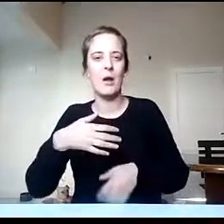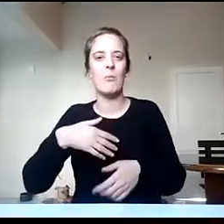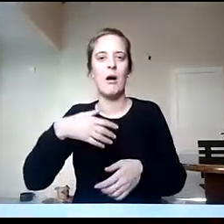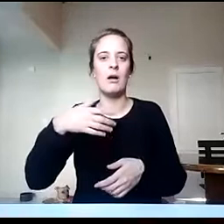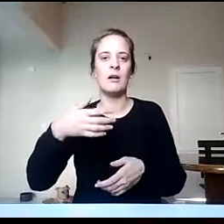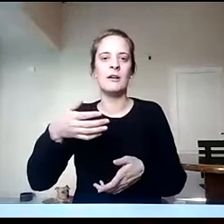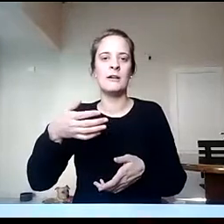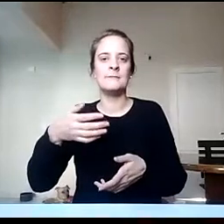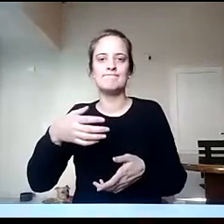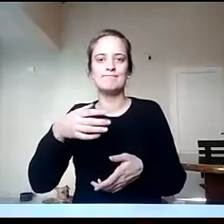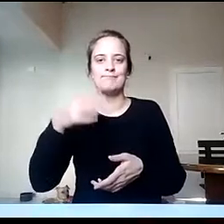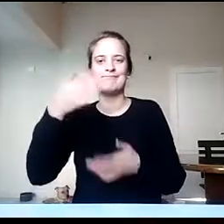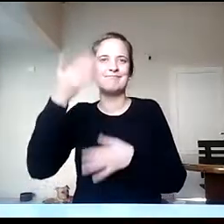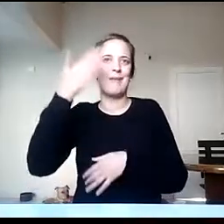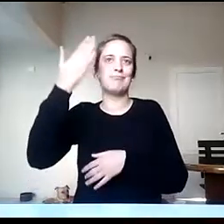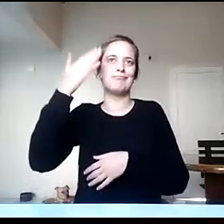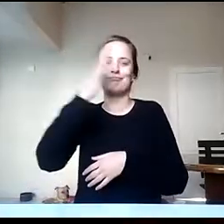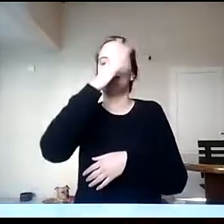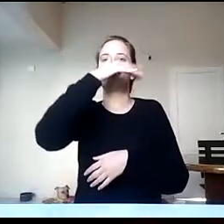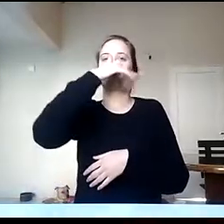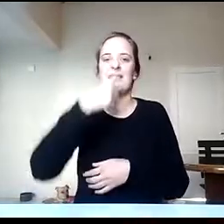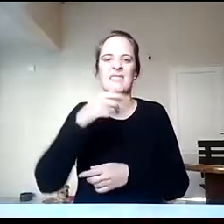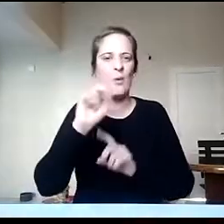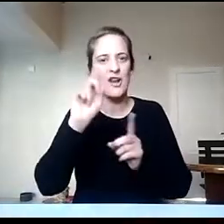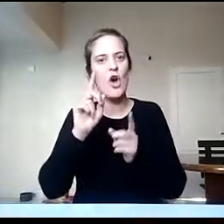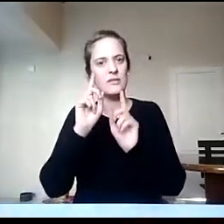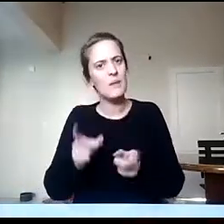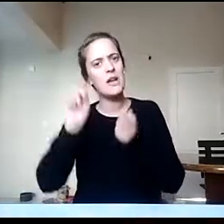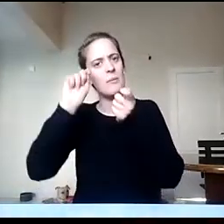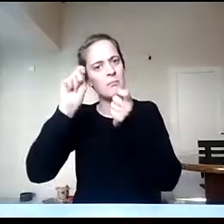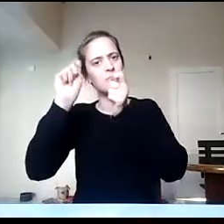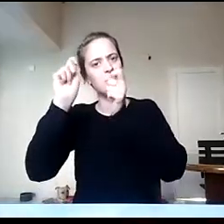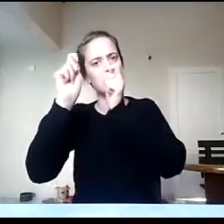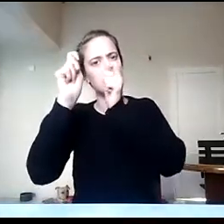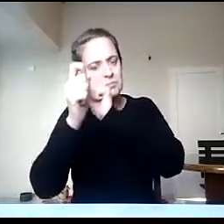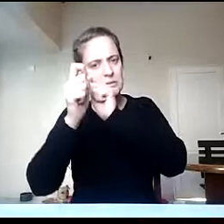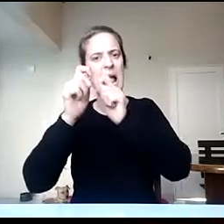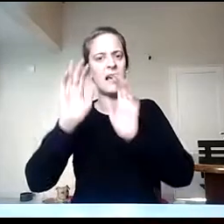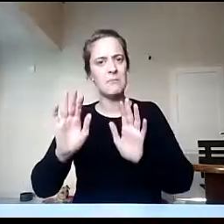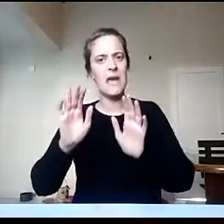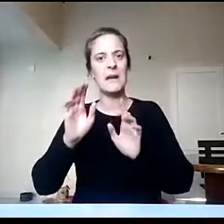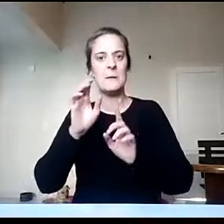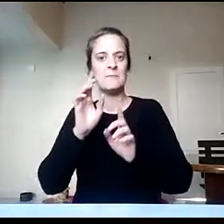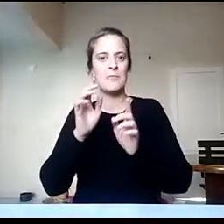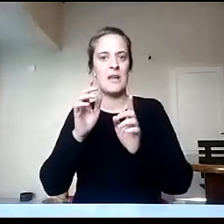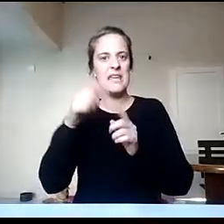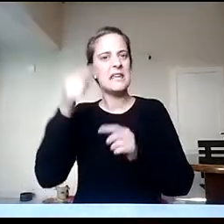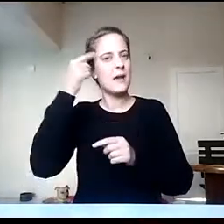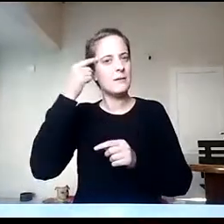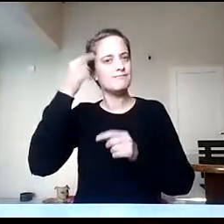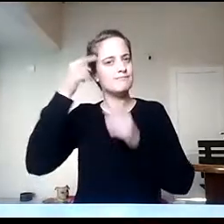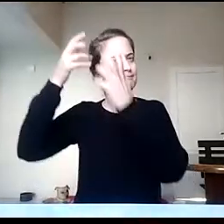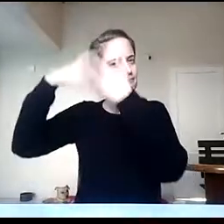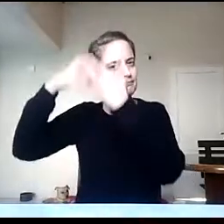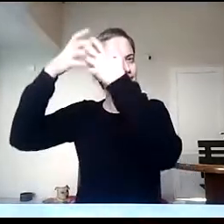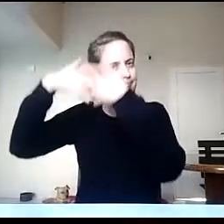aspectos físicos, sino que también queremos que nuestros egresados tengan un pensamiento crítico en donde puedan ofrecer a sus futuros estudiantes,